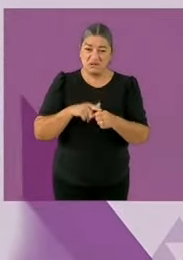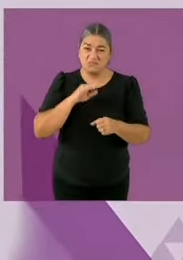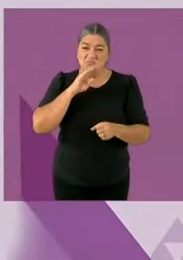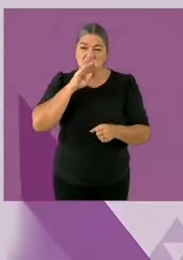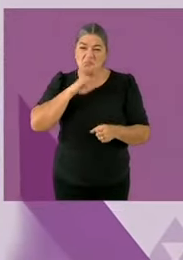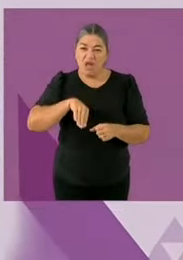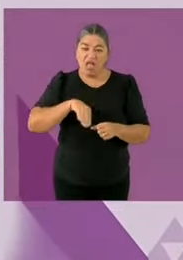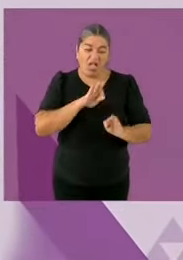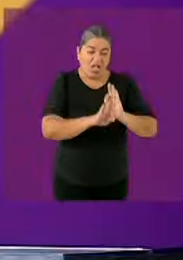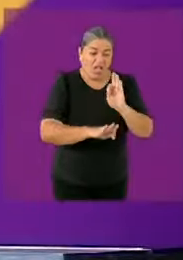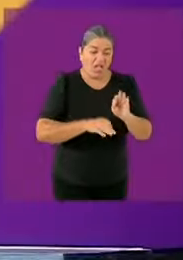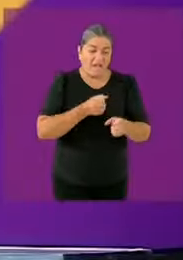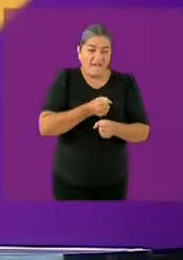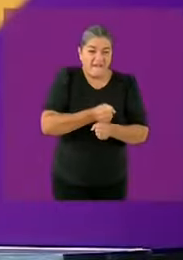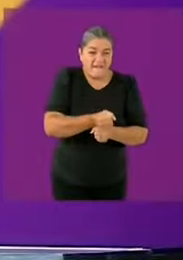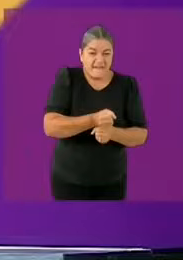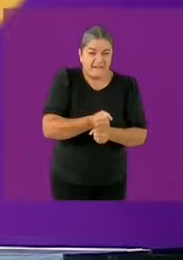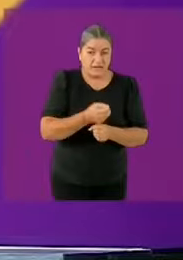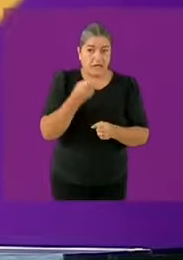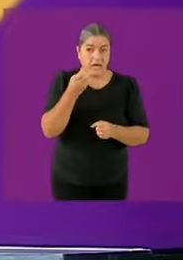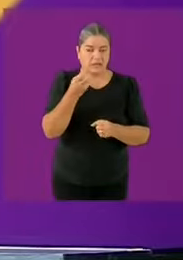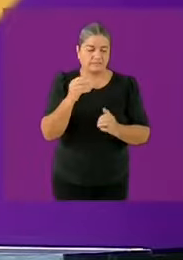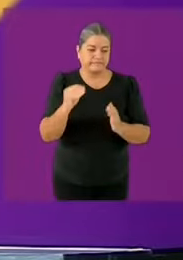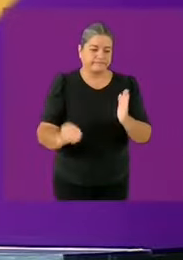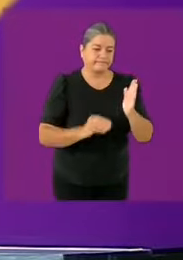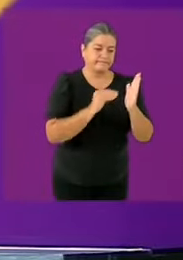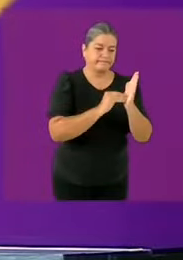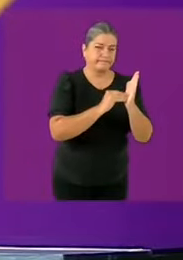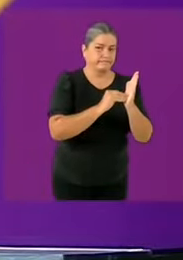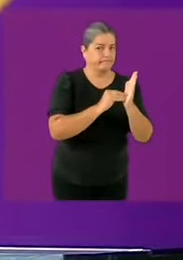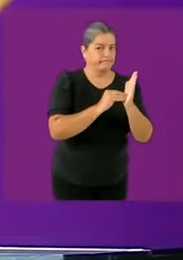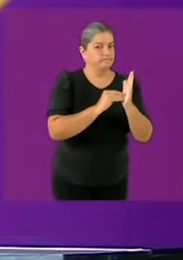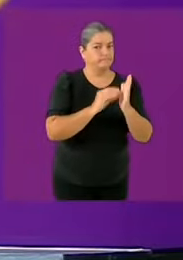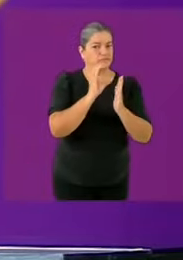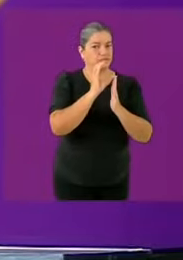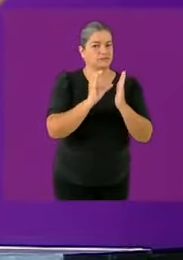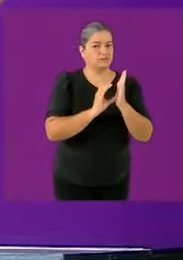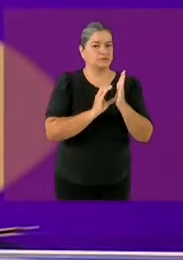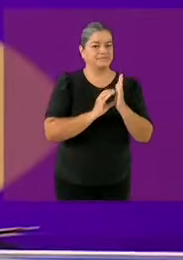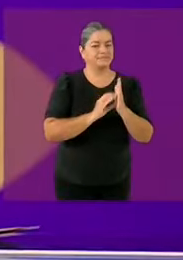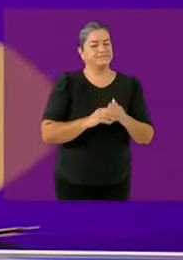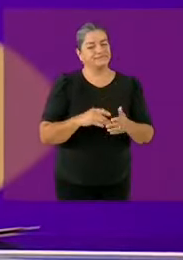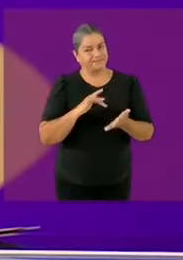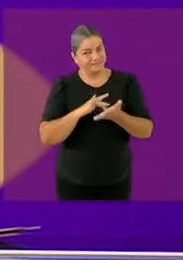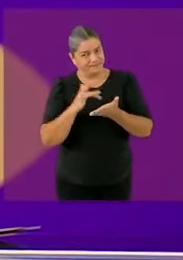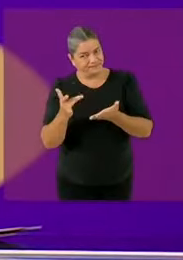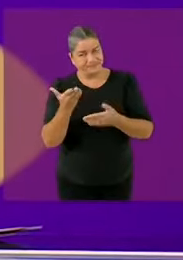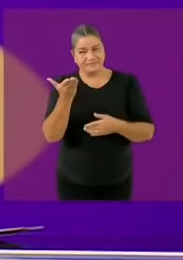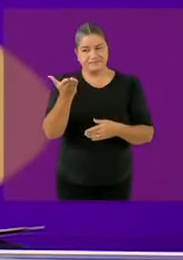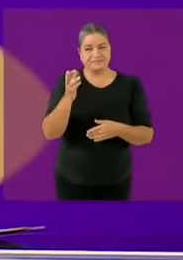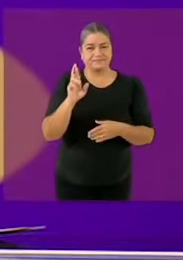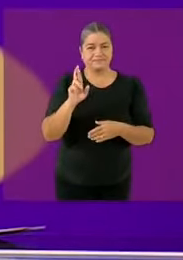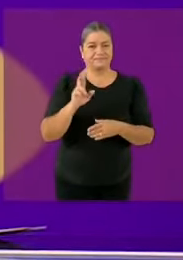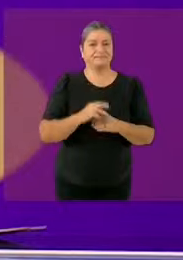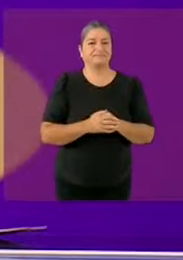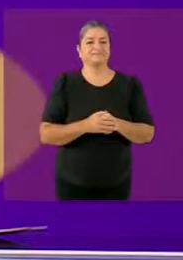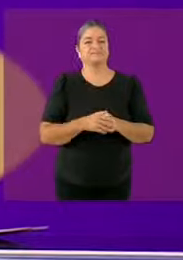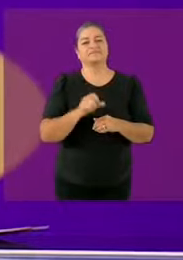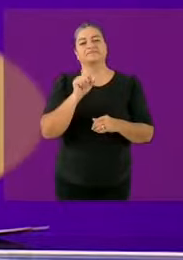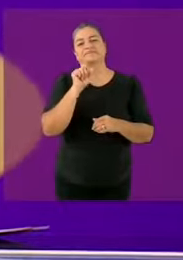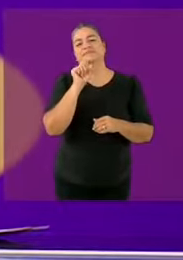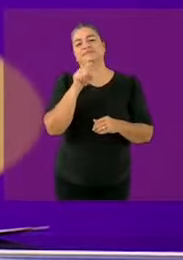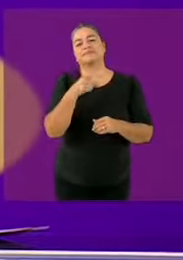gracias candidata candidata Xochilgal les pedía la palabra decir que eso dijo el presidente Andrés Manuel yo presenté la